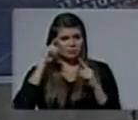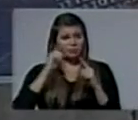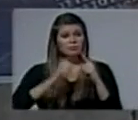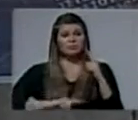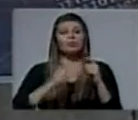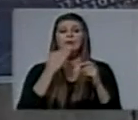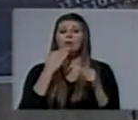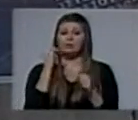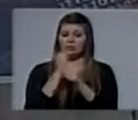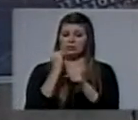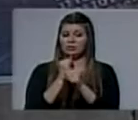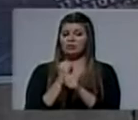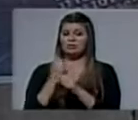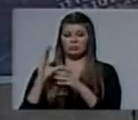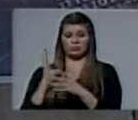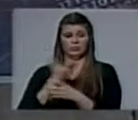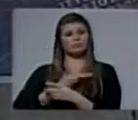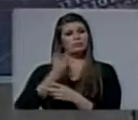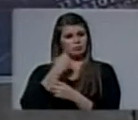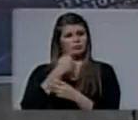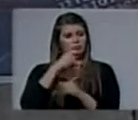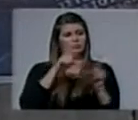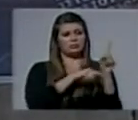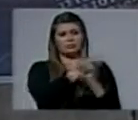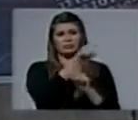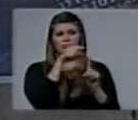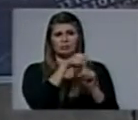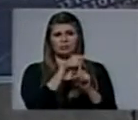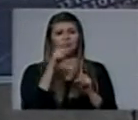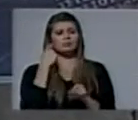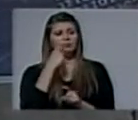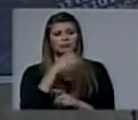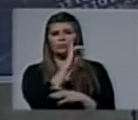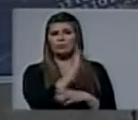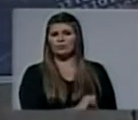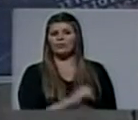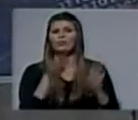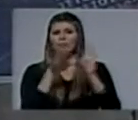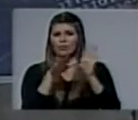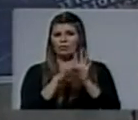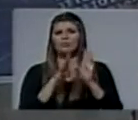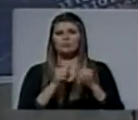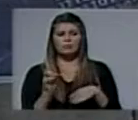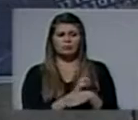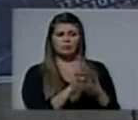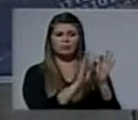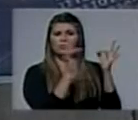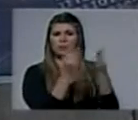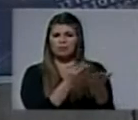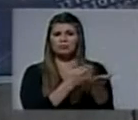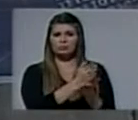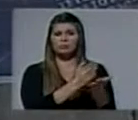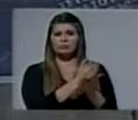que como iglesias tenemos una misión para con estas personas tan indefensas como también para con sus familiares.